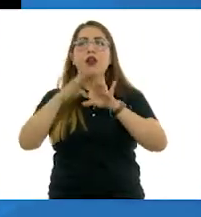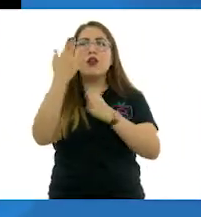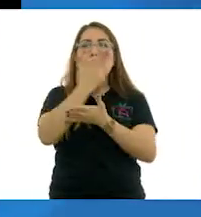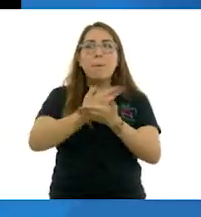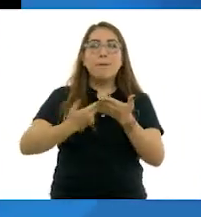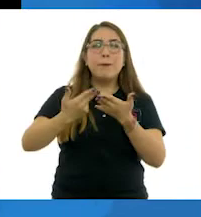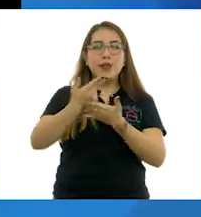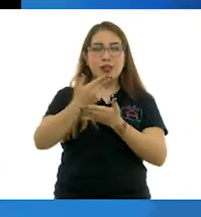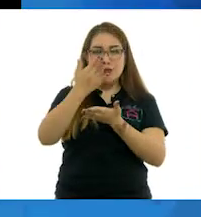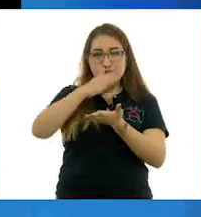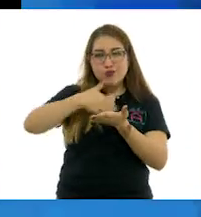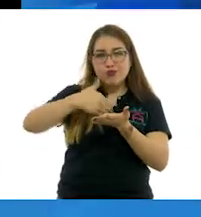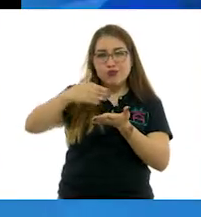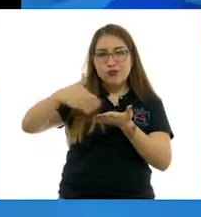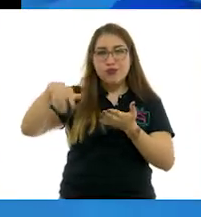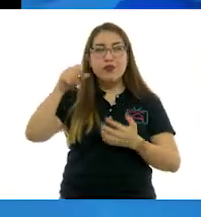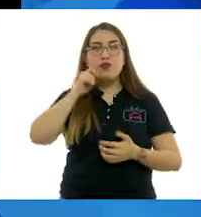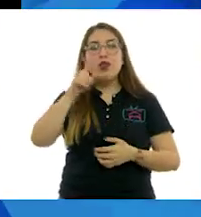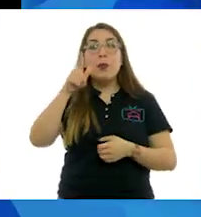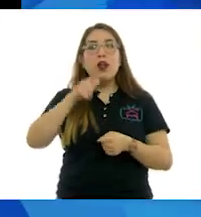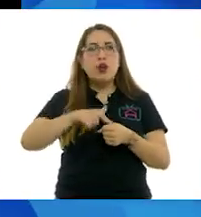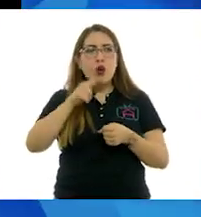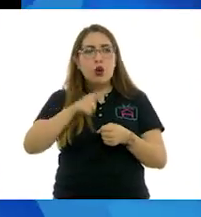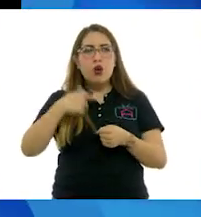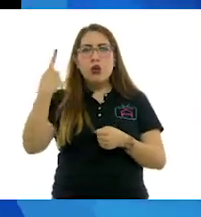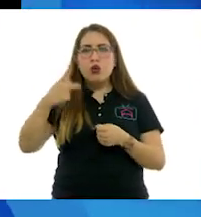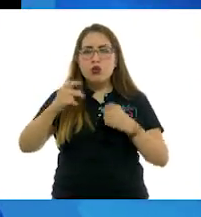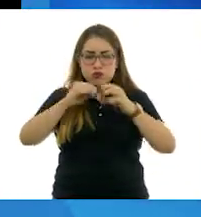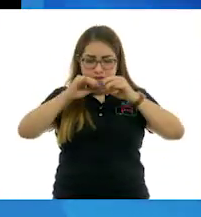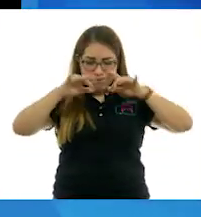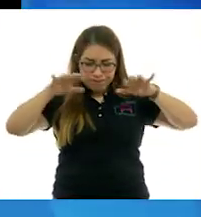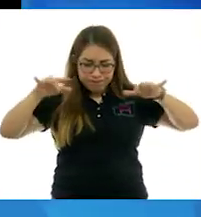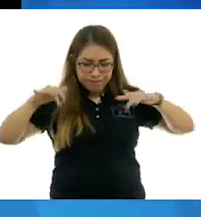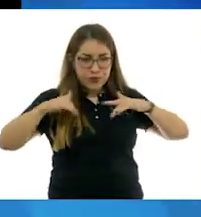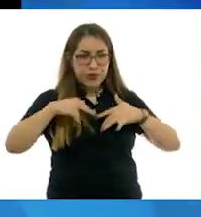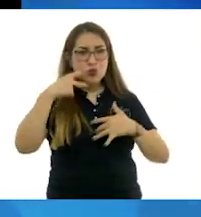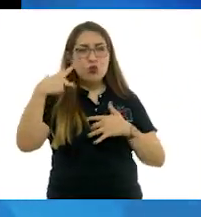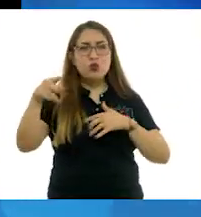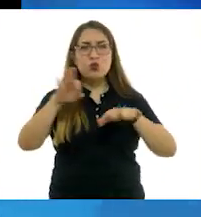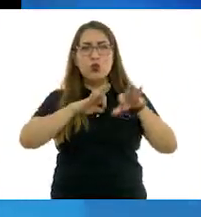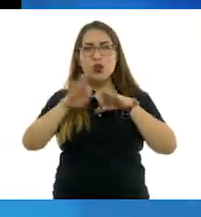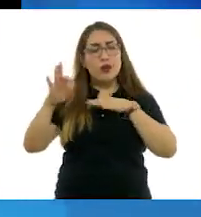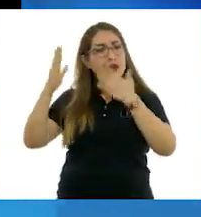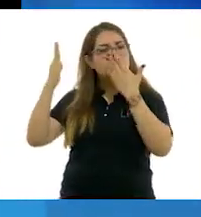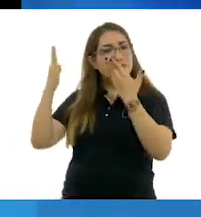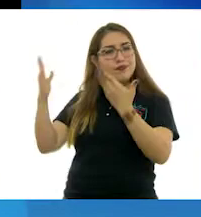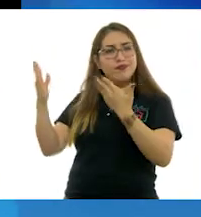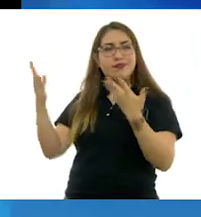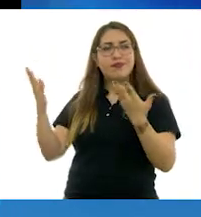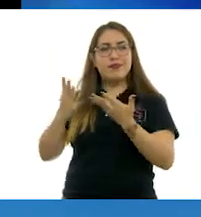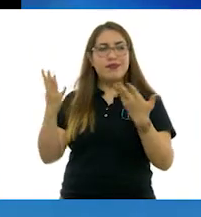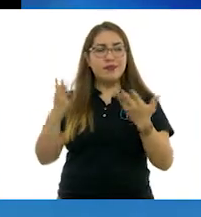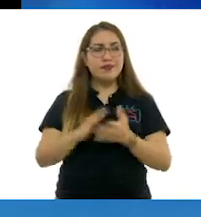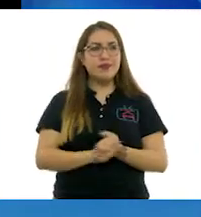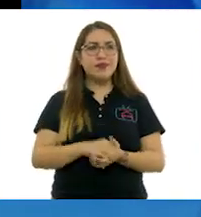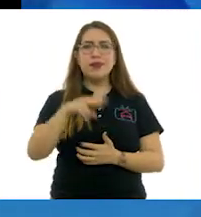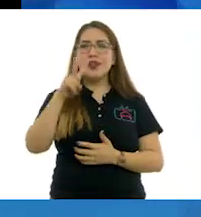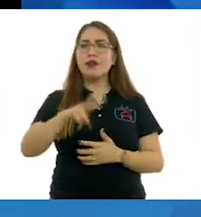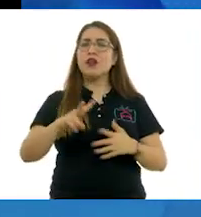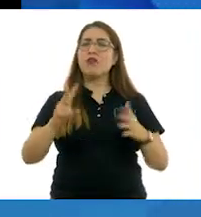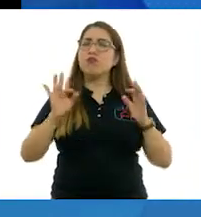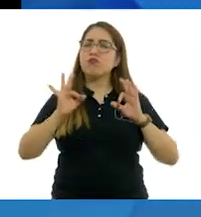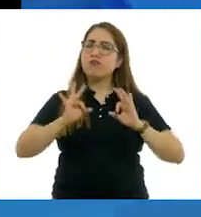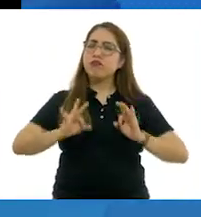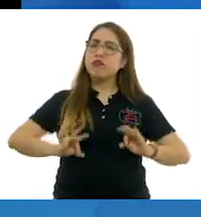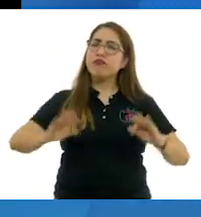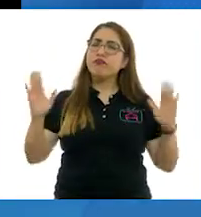La sobriedad de los colores y lo tenue de las atmósferas plasmadas en su trabajo, representan una aparente serenidad en muchos